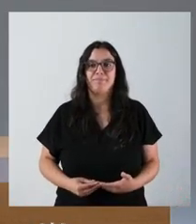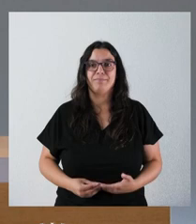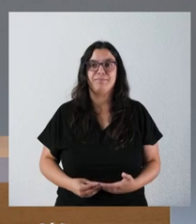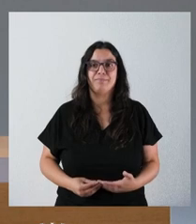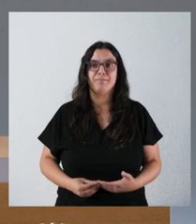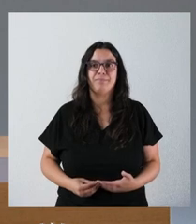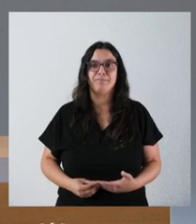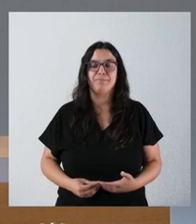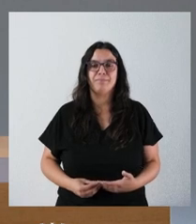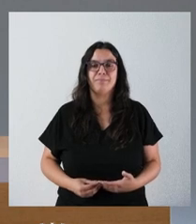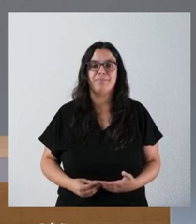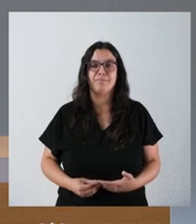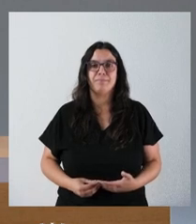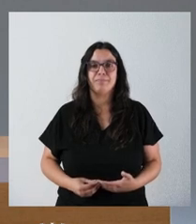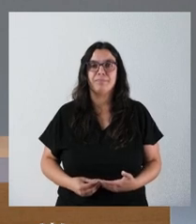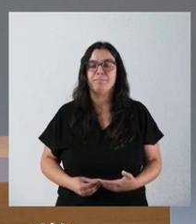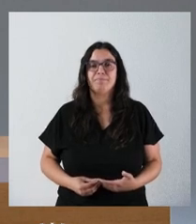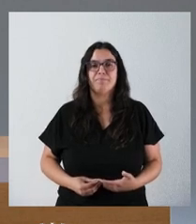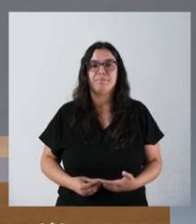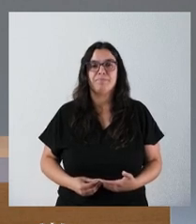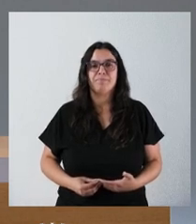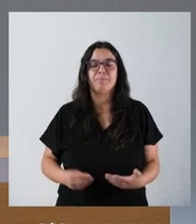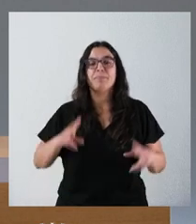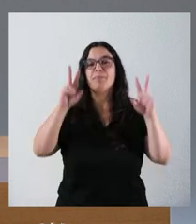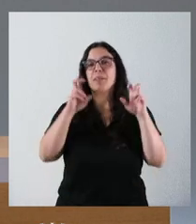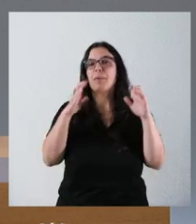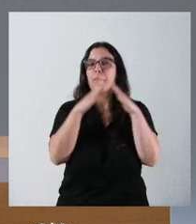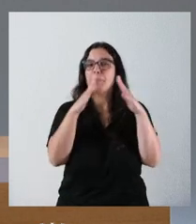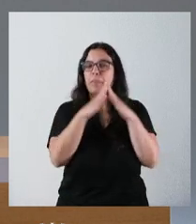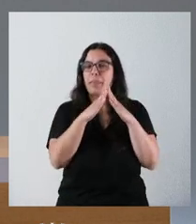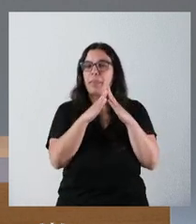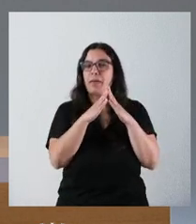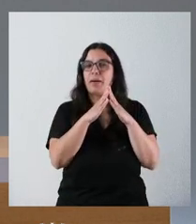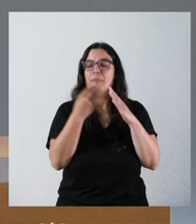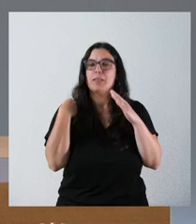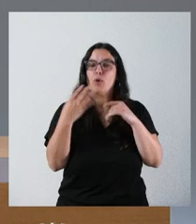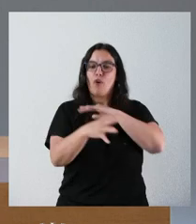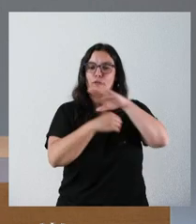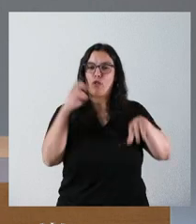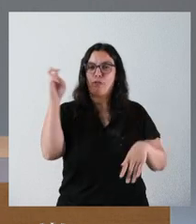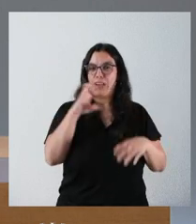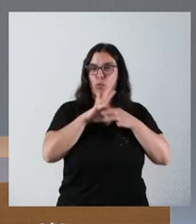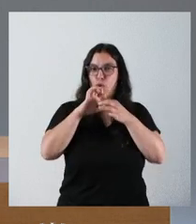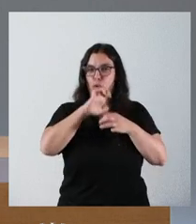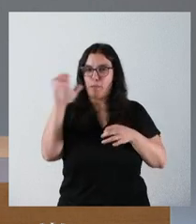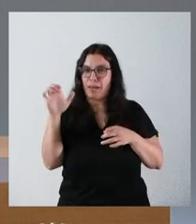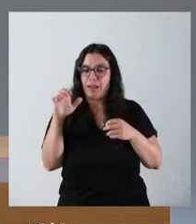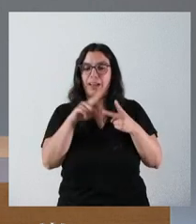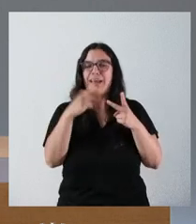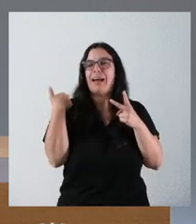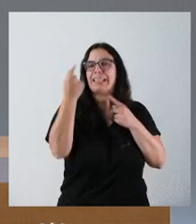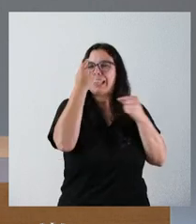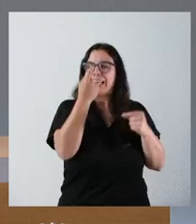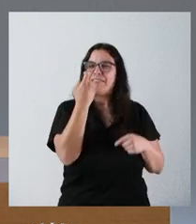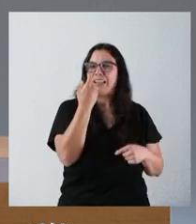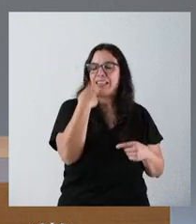Respecto de la vivienda, ¿cuál es la aportación de la Junta? Porque son fondos financiados por la Unión Europea. Y luego una precisión que se me ha olvidado antes sobre